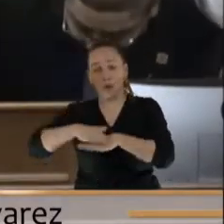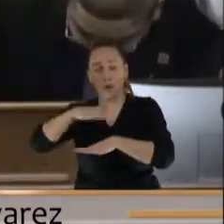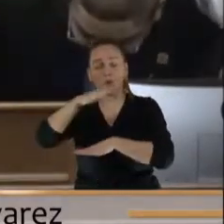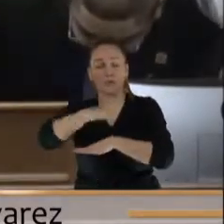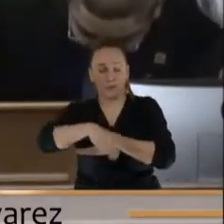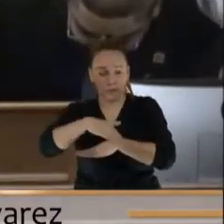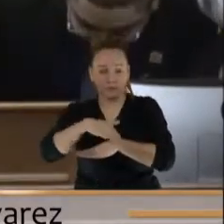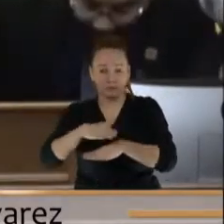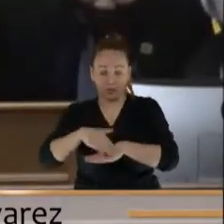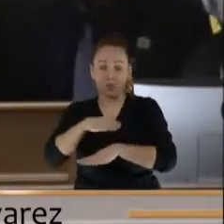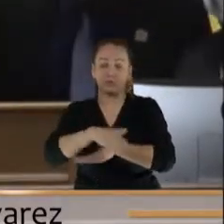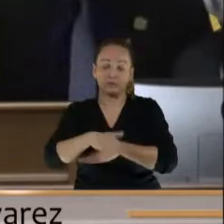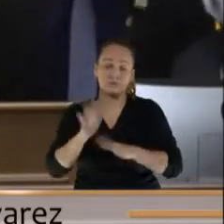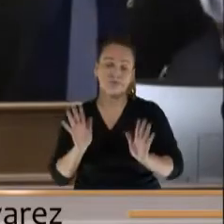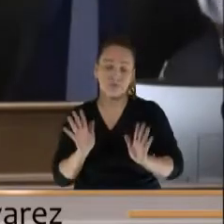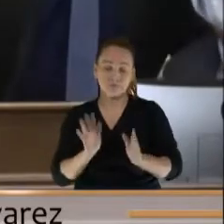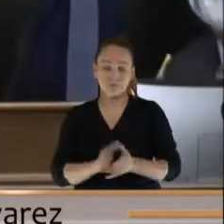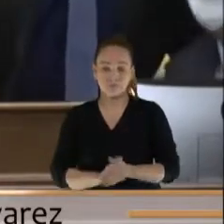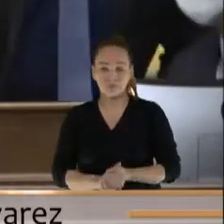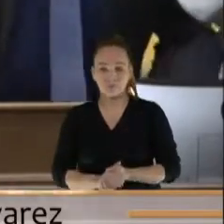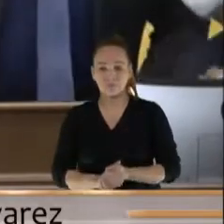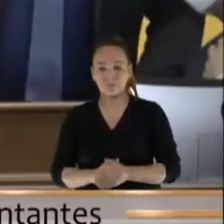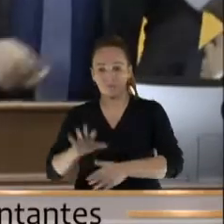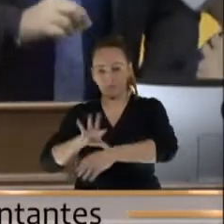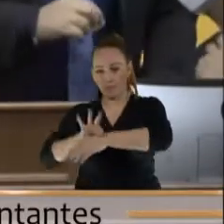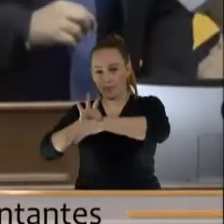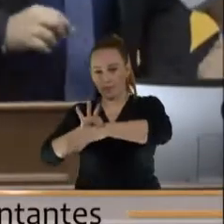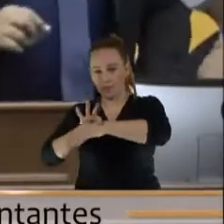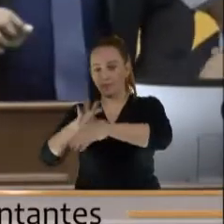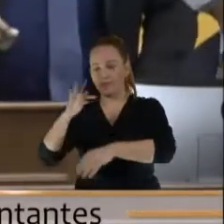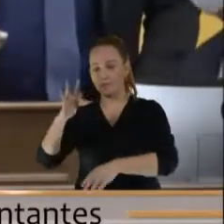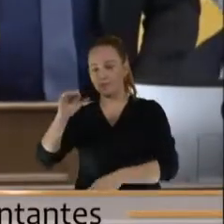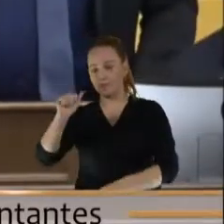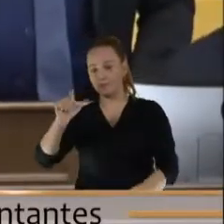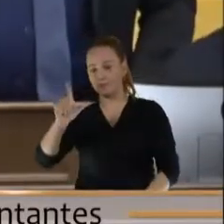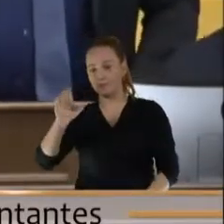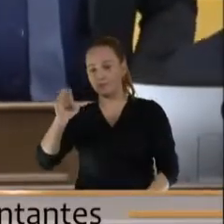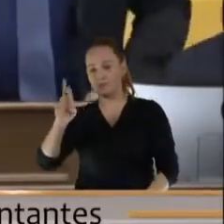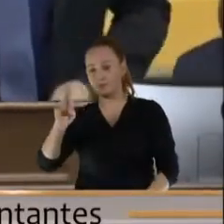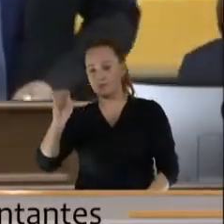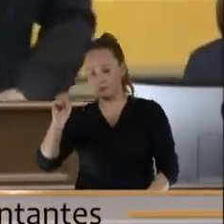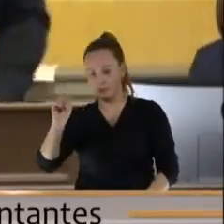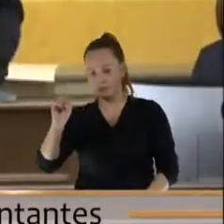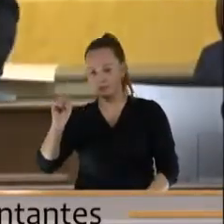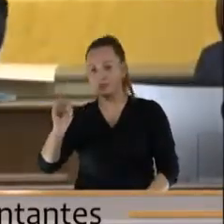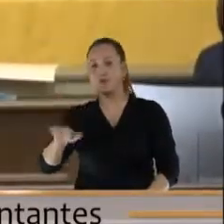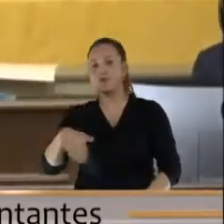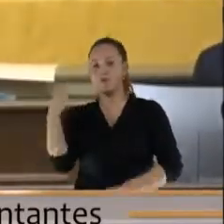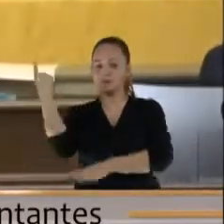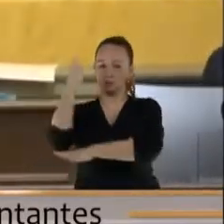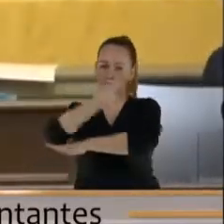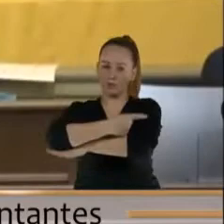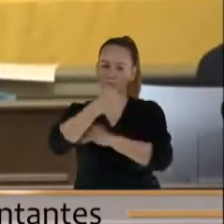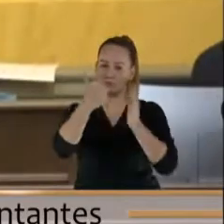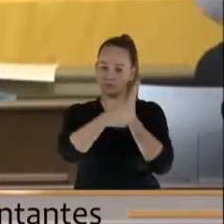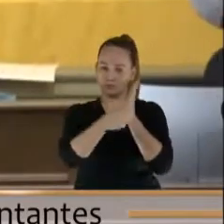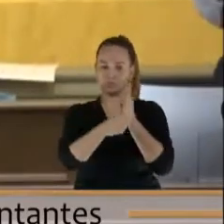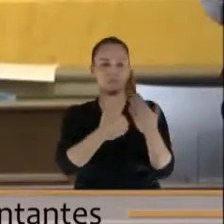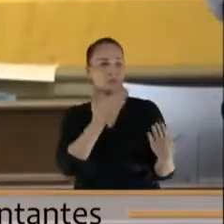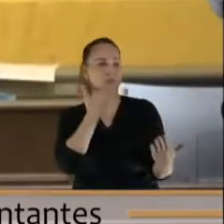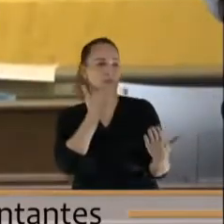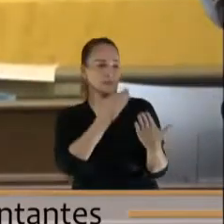minimizarlas al máximo doctor Germán Navas Talero bien pueda y seguimos con el orden del día gracias